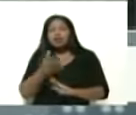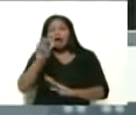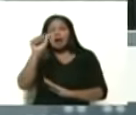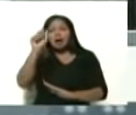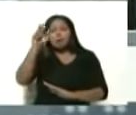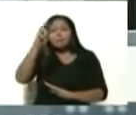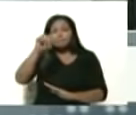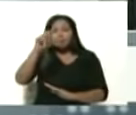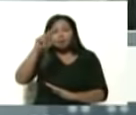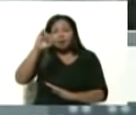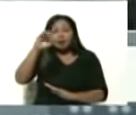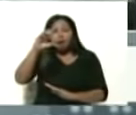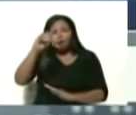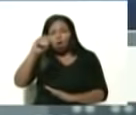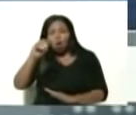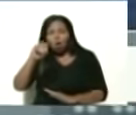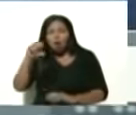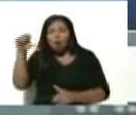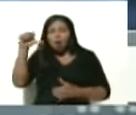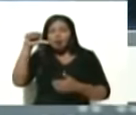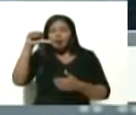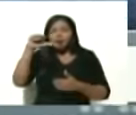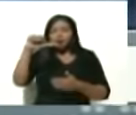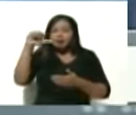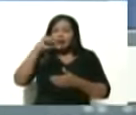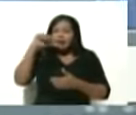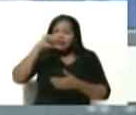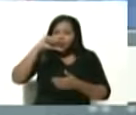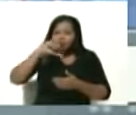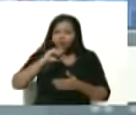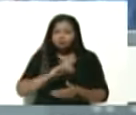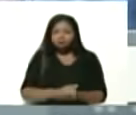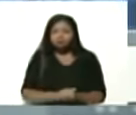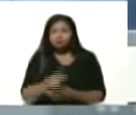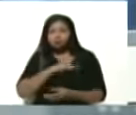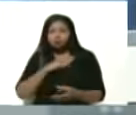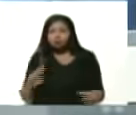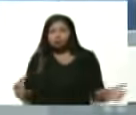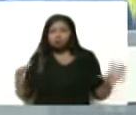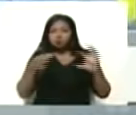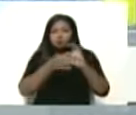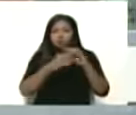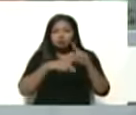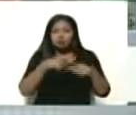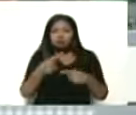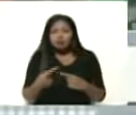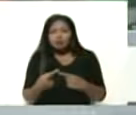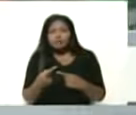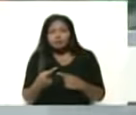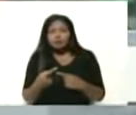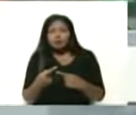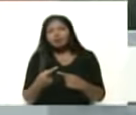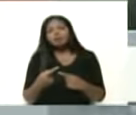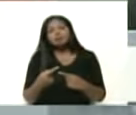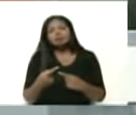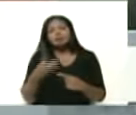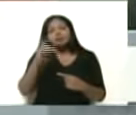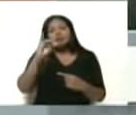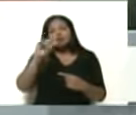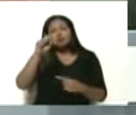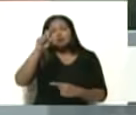líquido este amoníaco líquido es el que unimos posteriormente con el dióxido de carbono